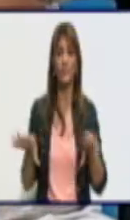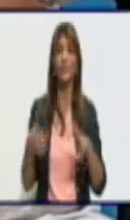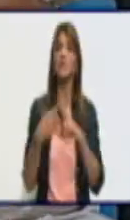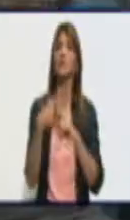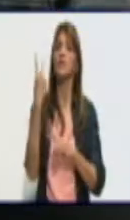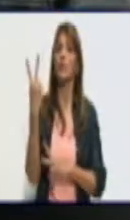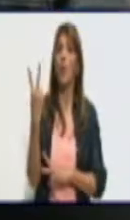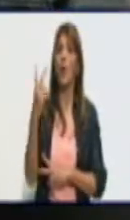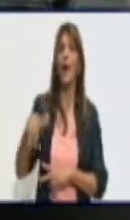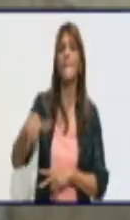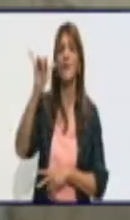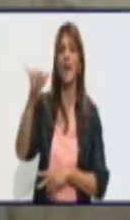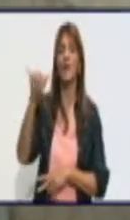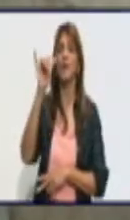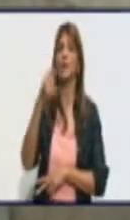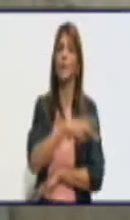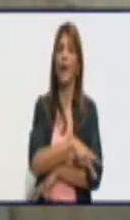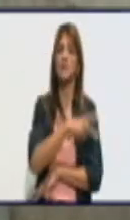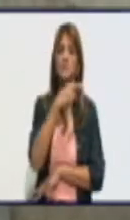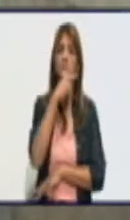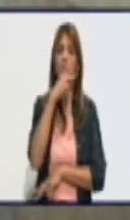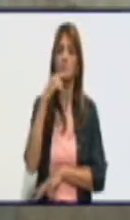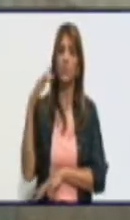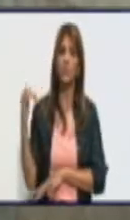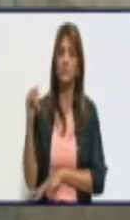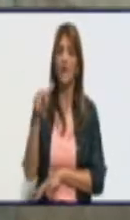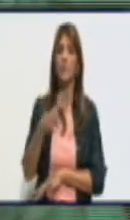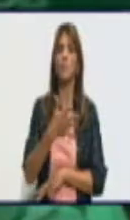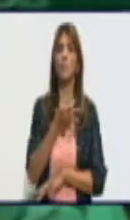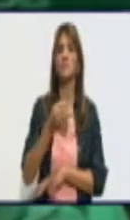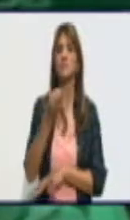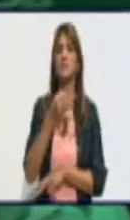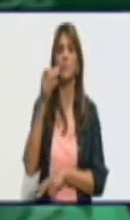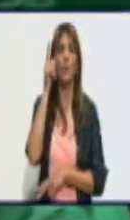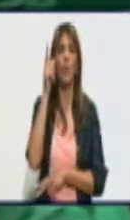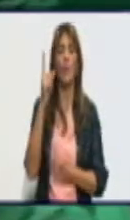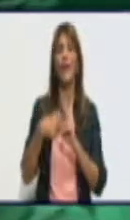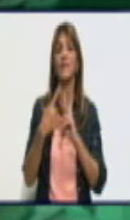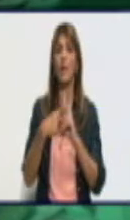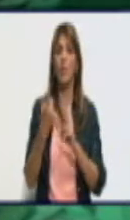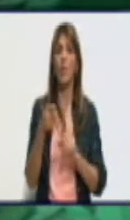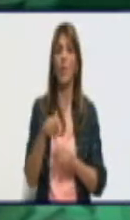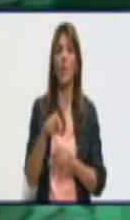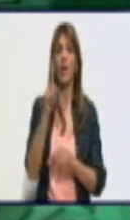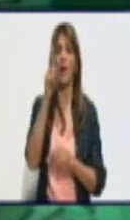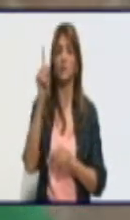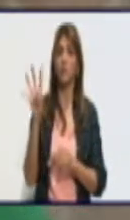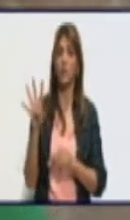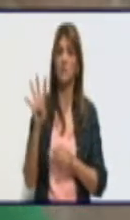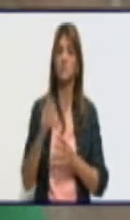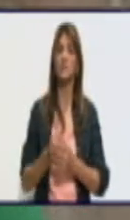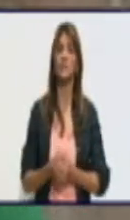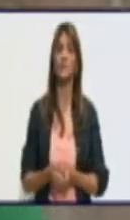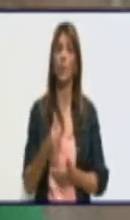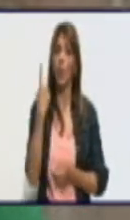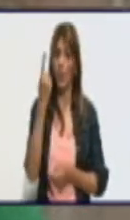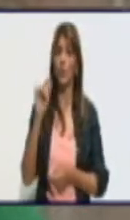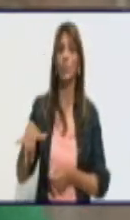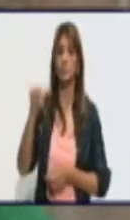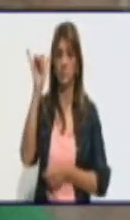viajeros procedentes de Rusia. Pertenecen a los municipios Vayamos con 14, uno de ellos es importado,